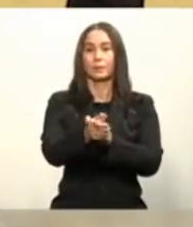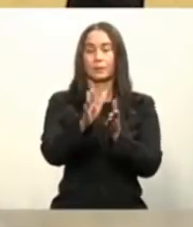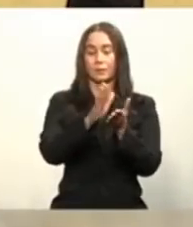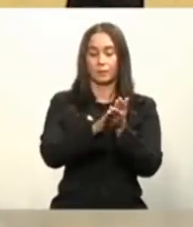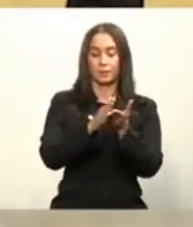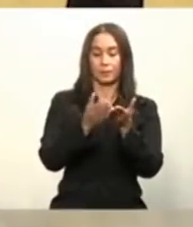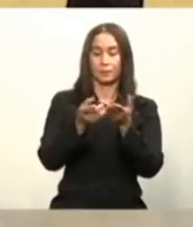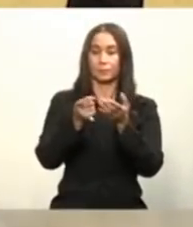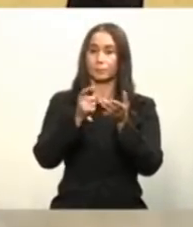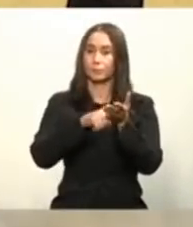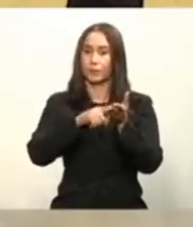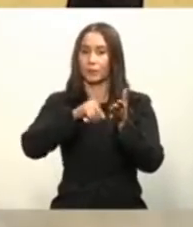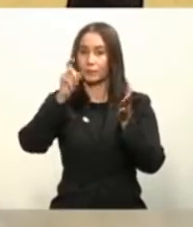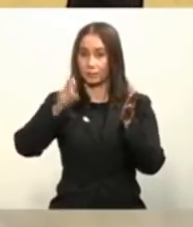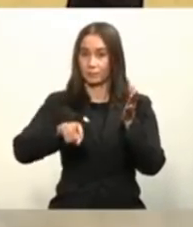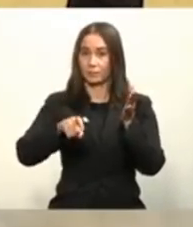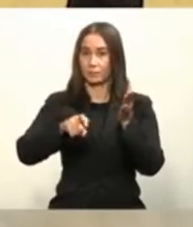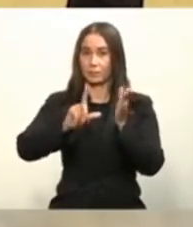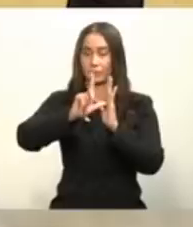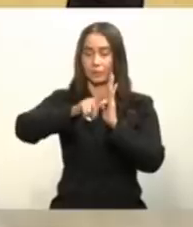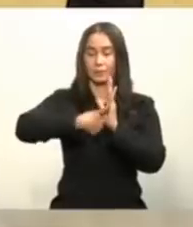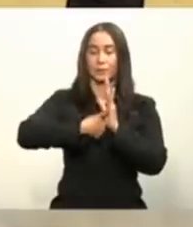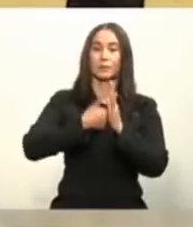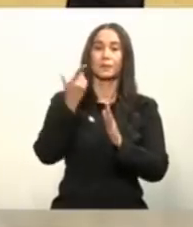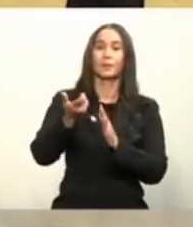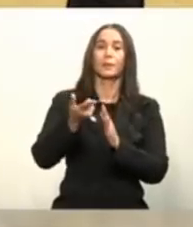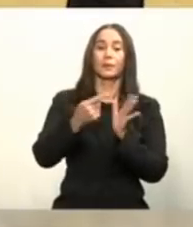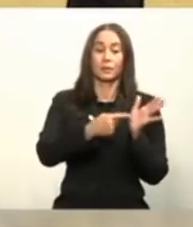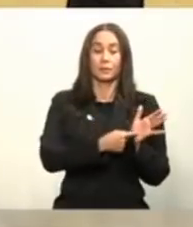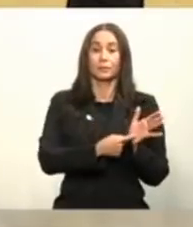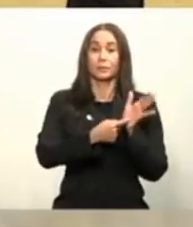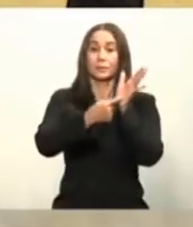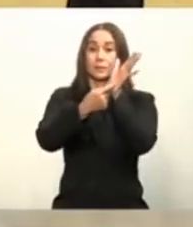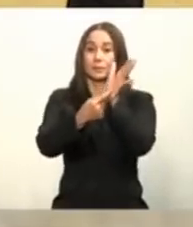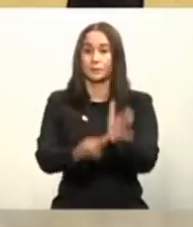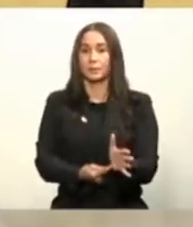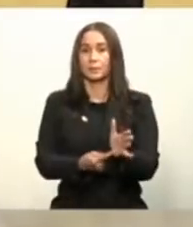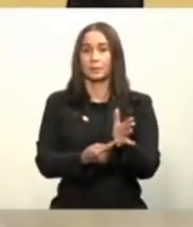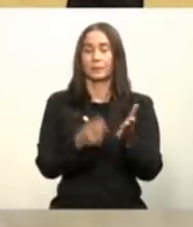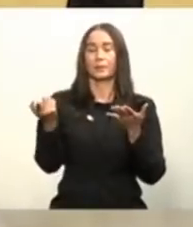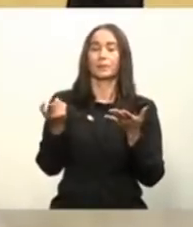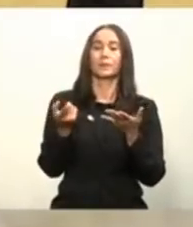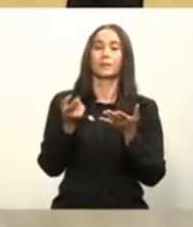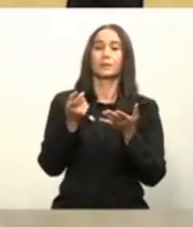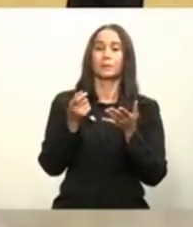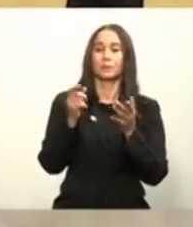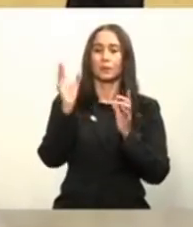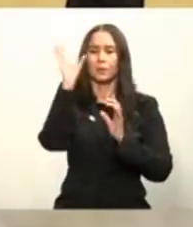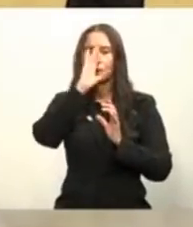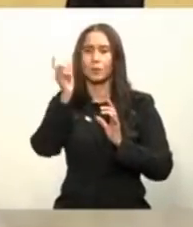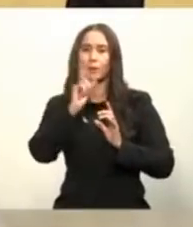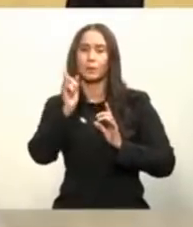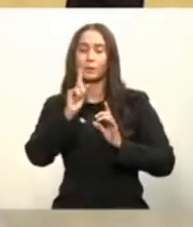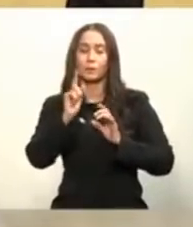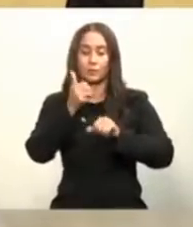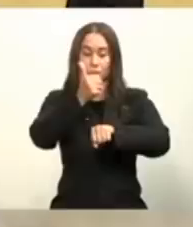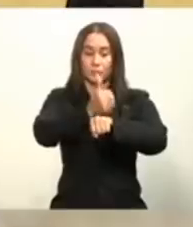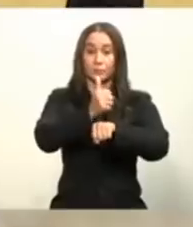segmentación. Luego está lo que es la identificación y la gestión de los centros de vacunación.